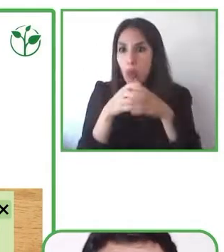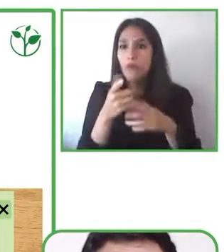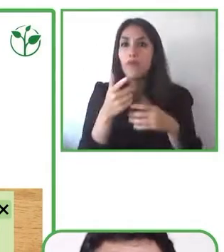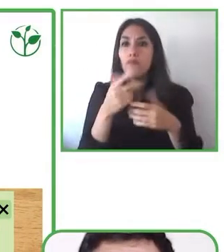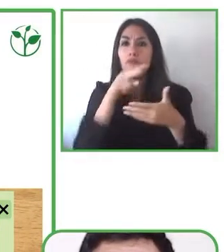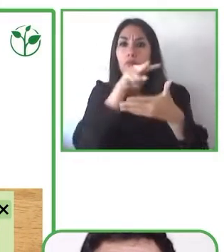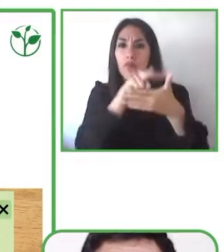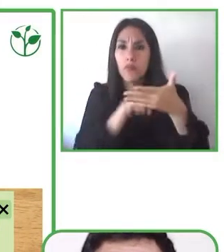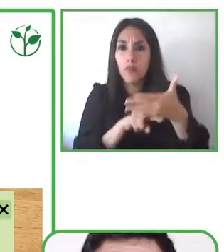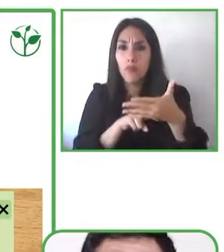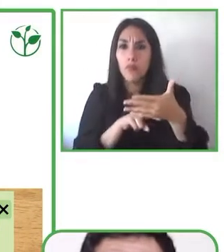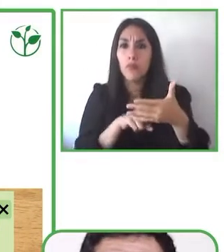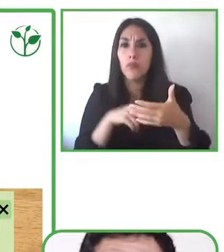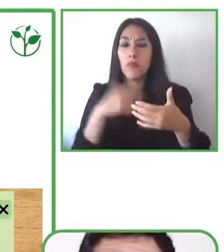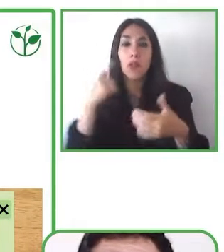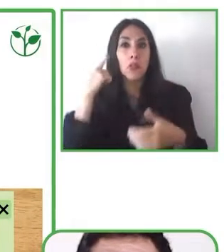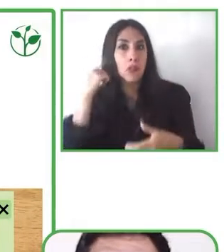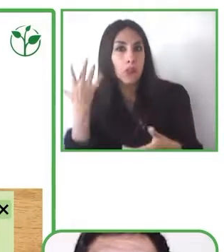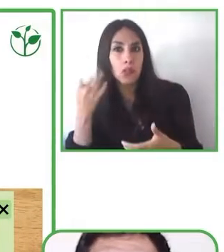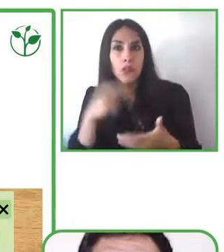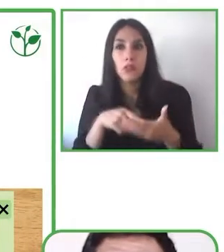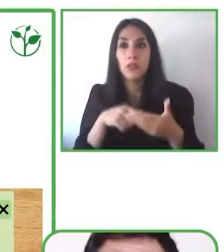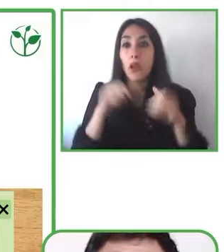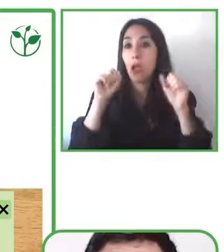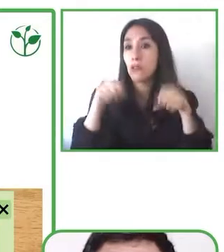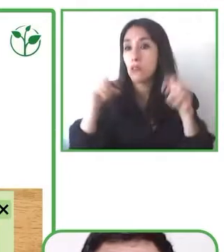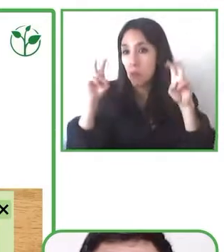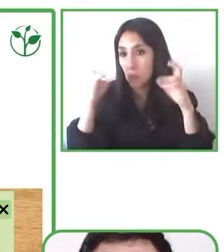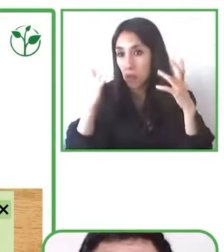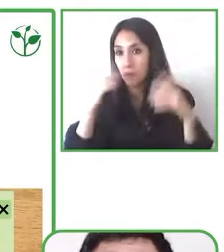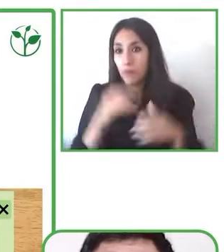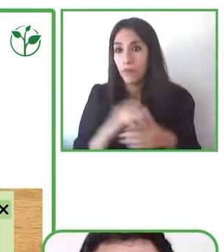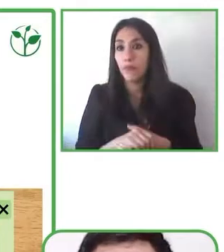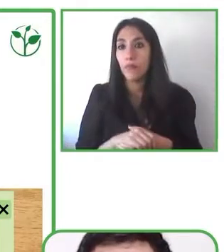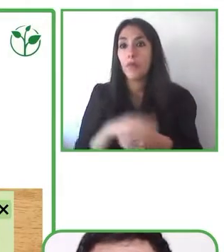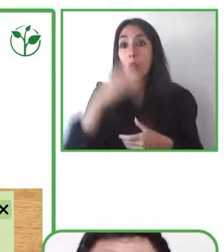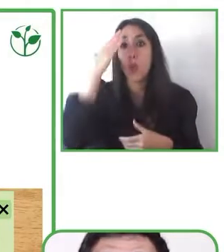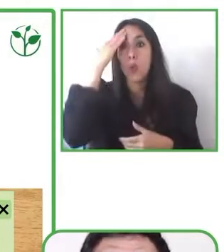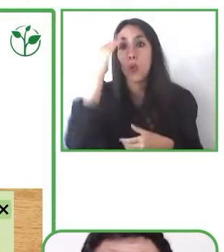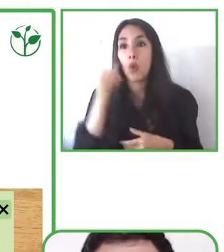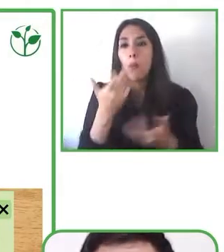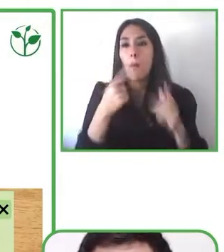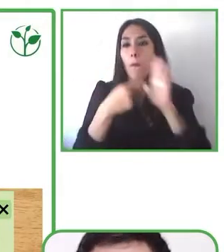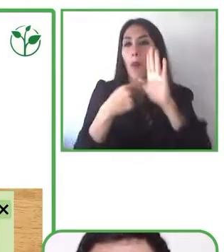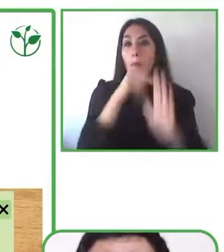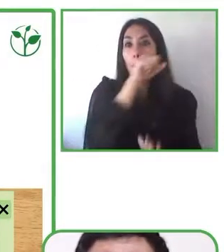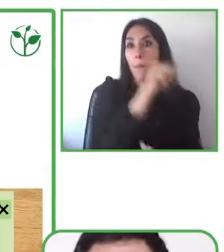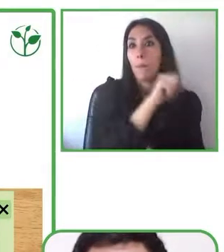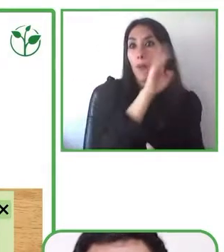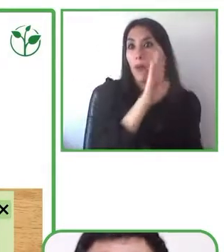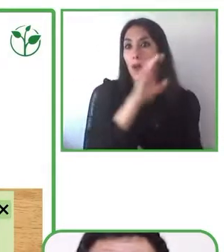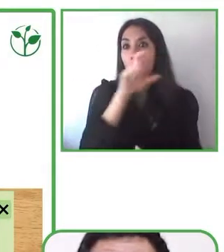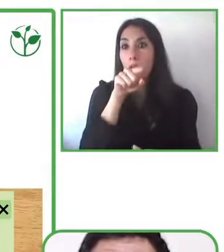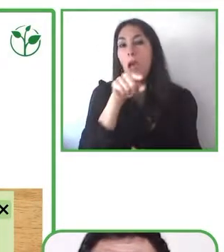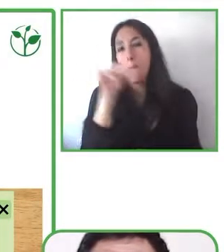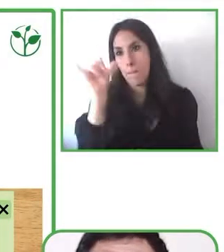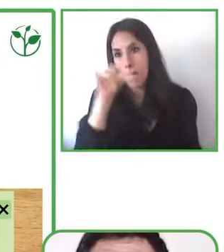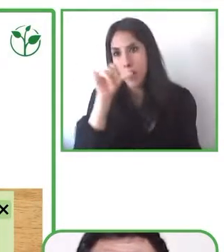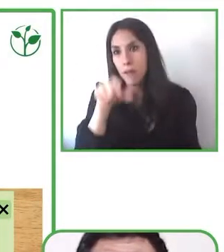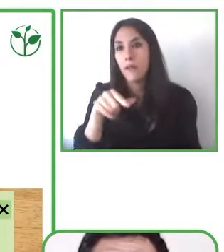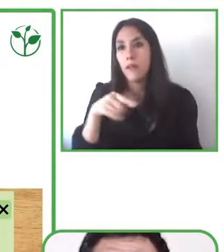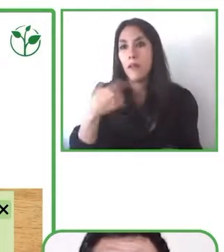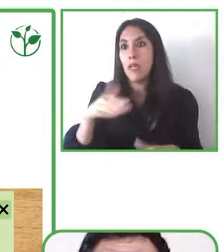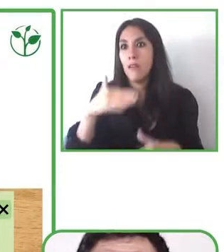que es este conocimiento de las letras, y no menor también habilidades de vocabulario, comprensión oral, que también